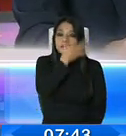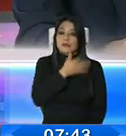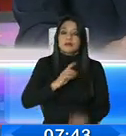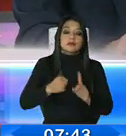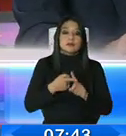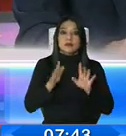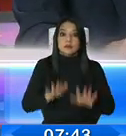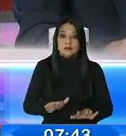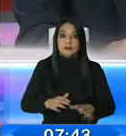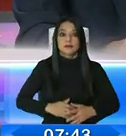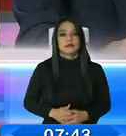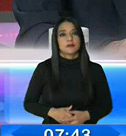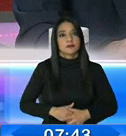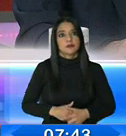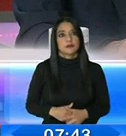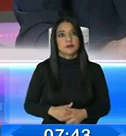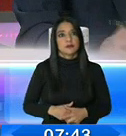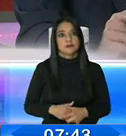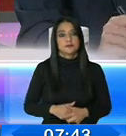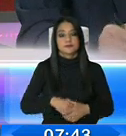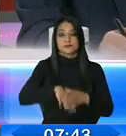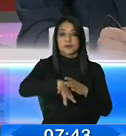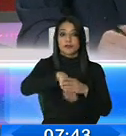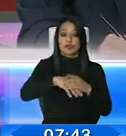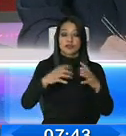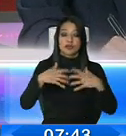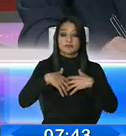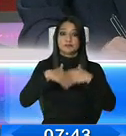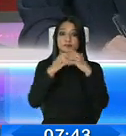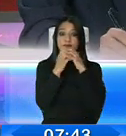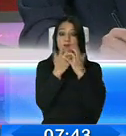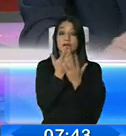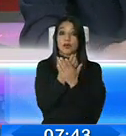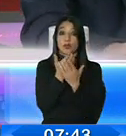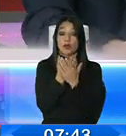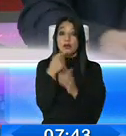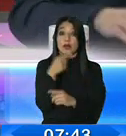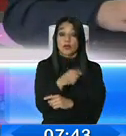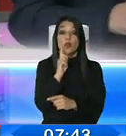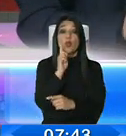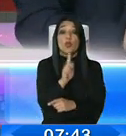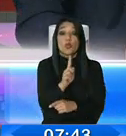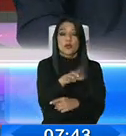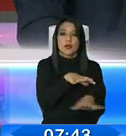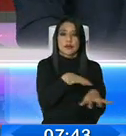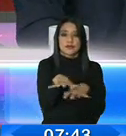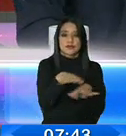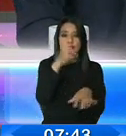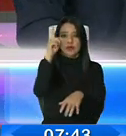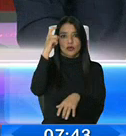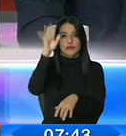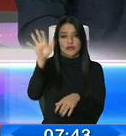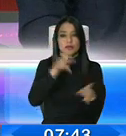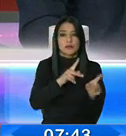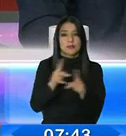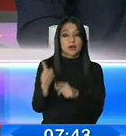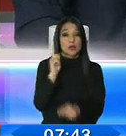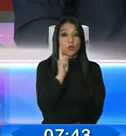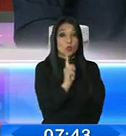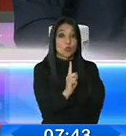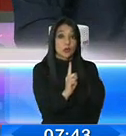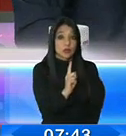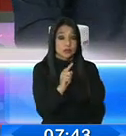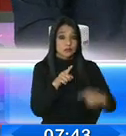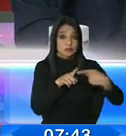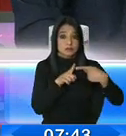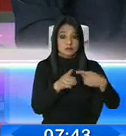primeramente, este fondo reactiva de Ecuador es una de las acciones que tiene el gobierno nacional y que hemos